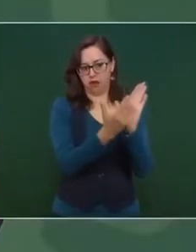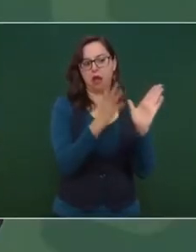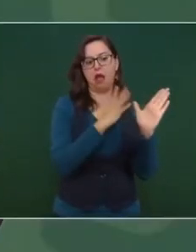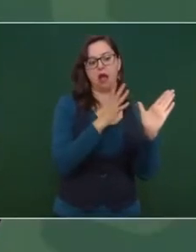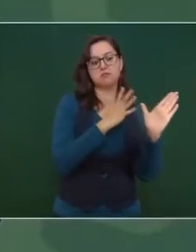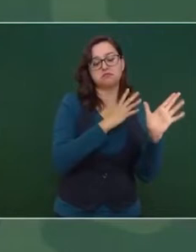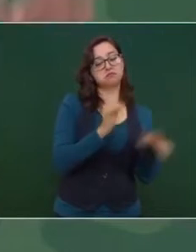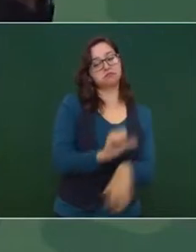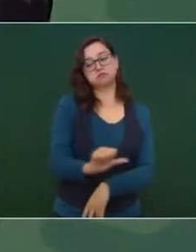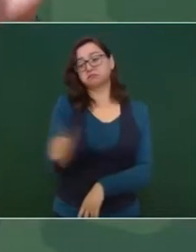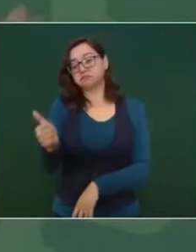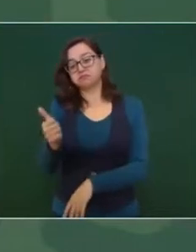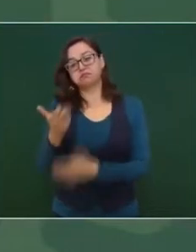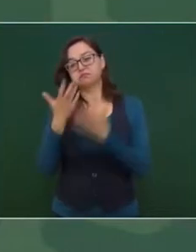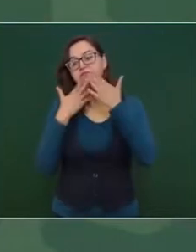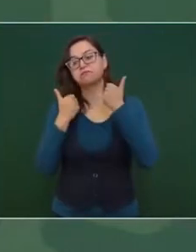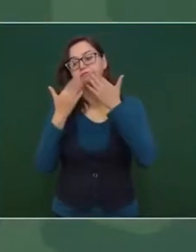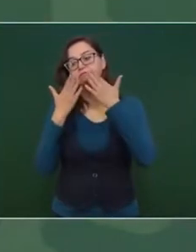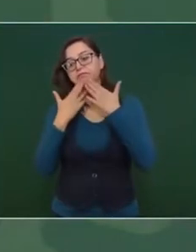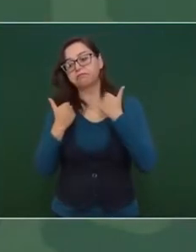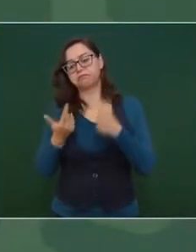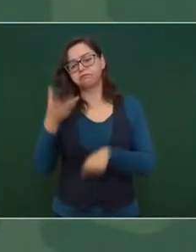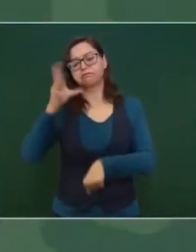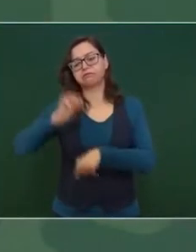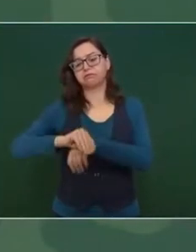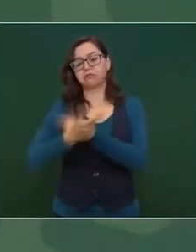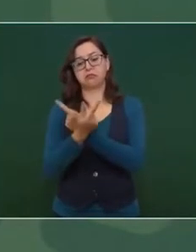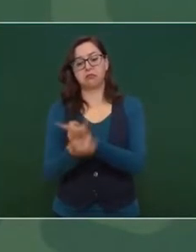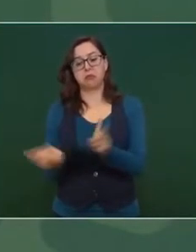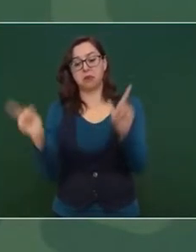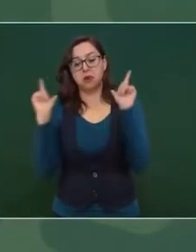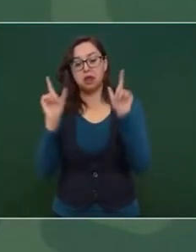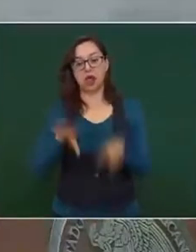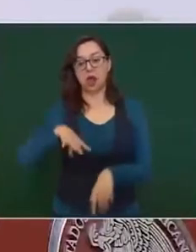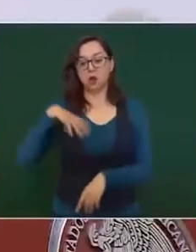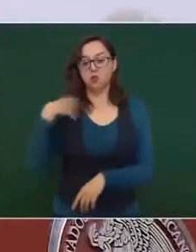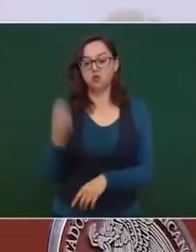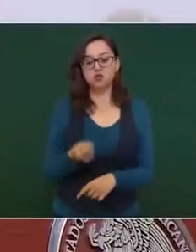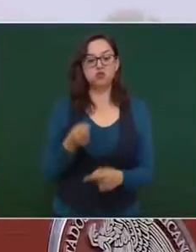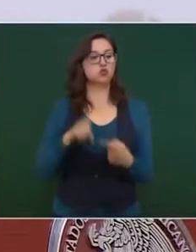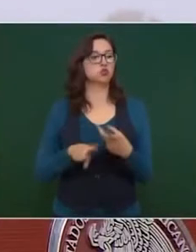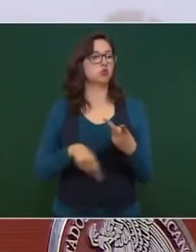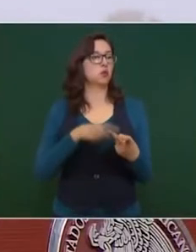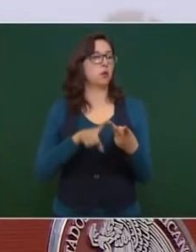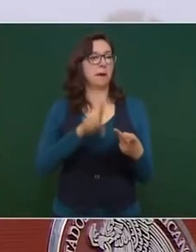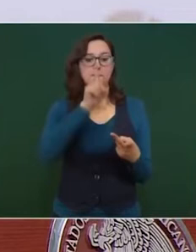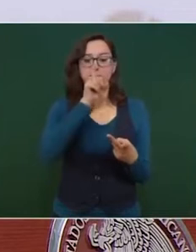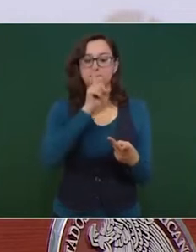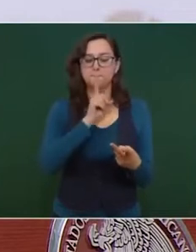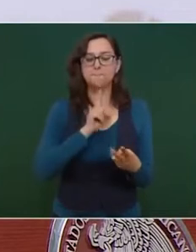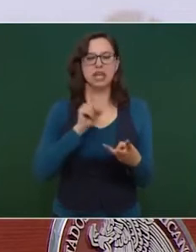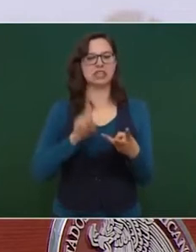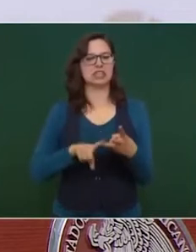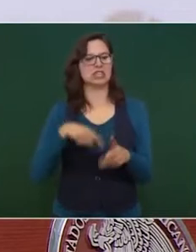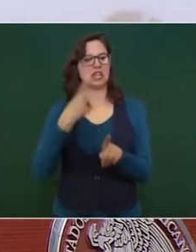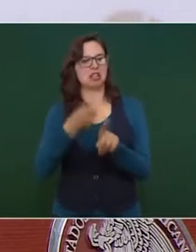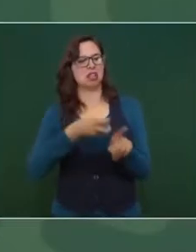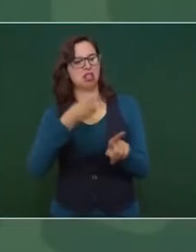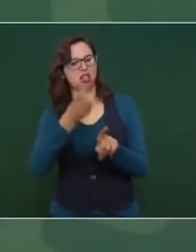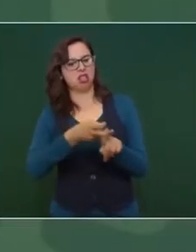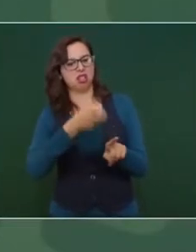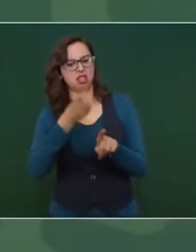y se permite mentir calumniar